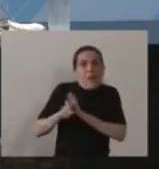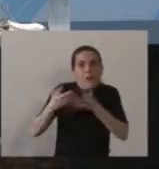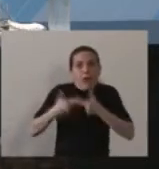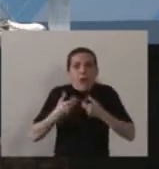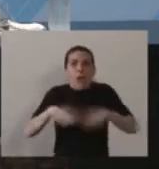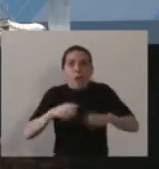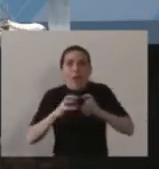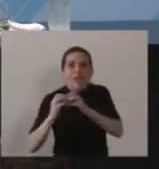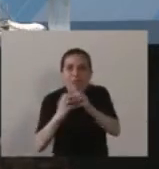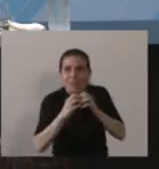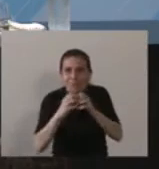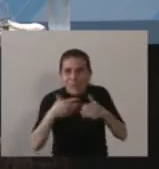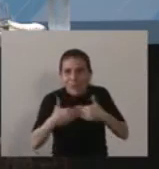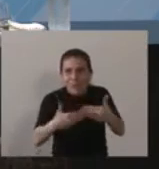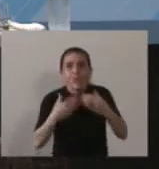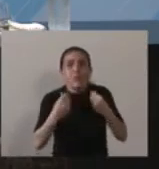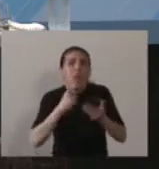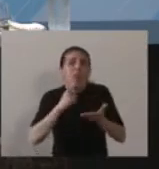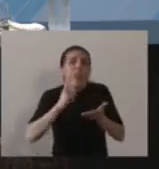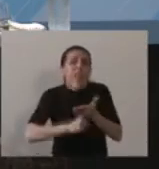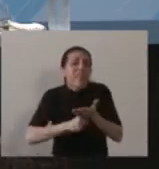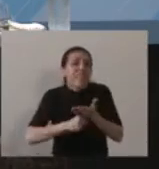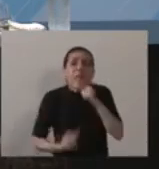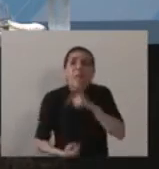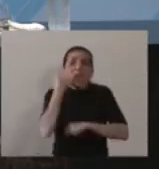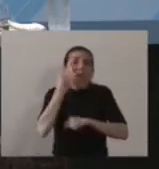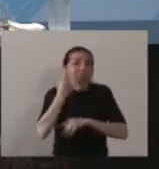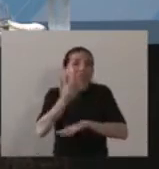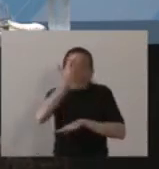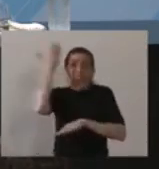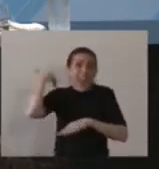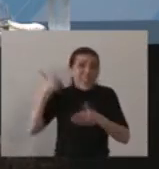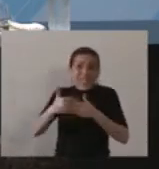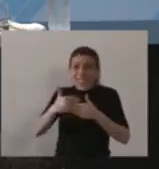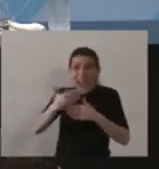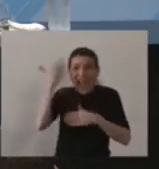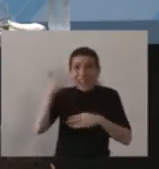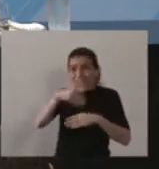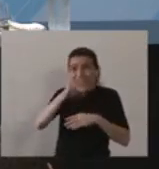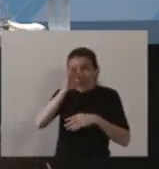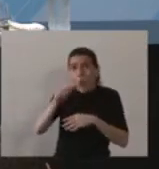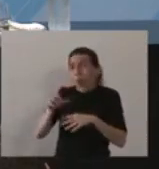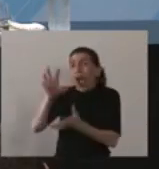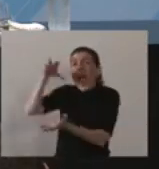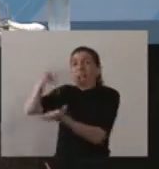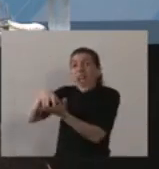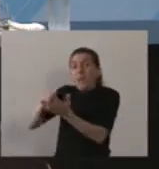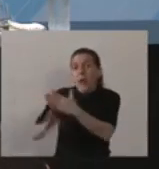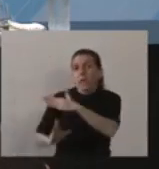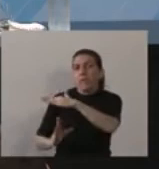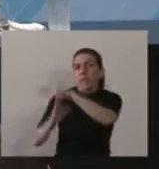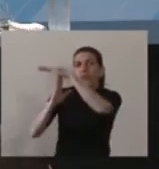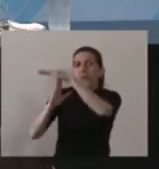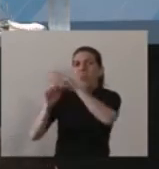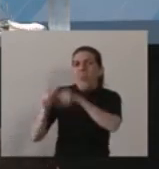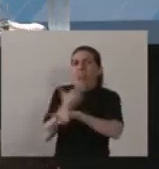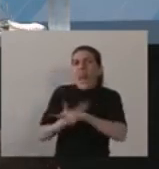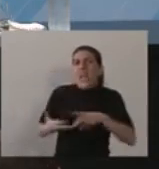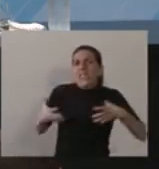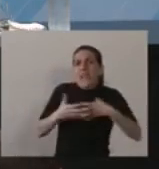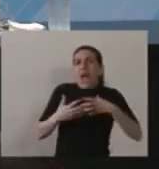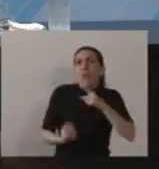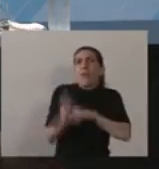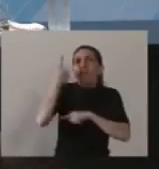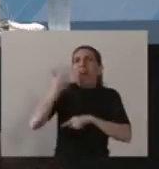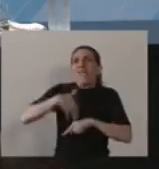lo repito, una decisión histórica, una empresa que va a ser testigo en el mercado de granos en la República Argentina y